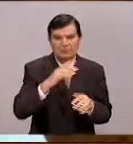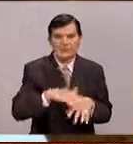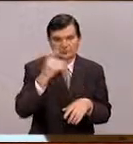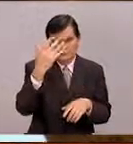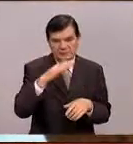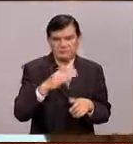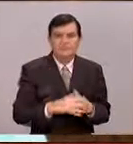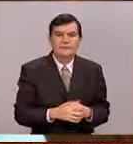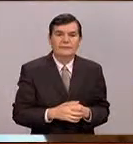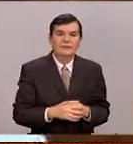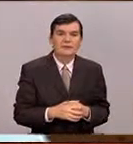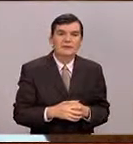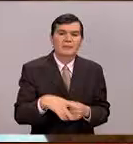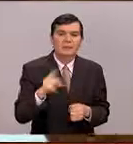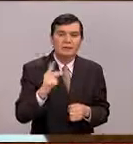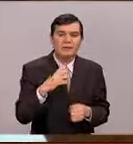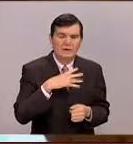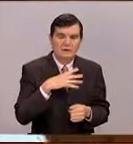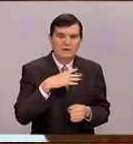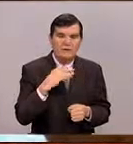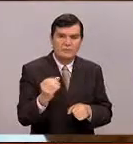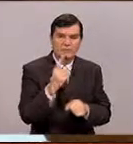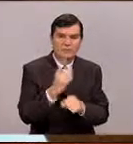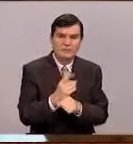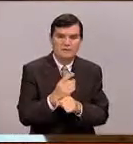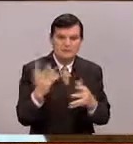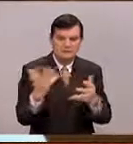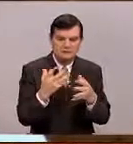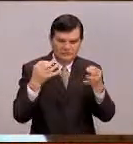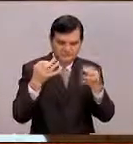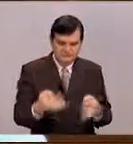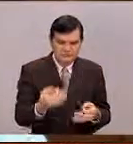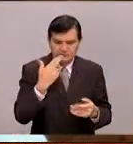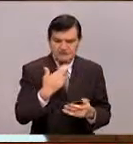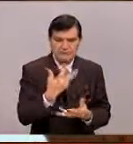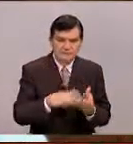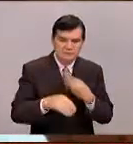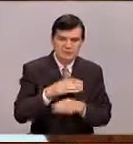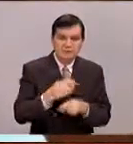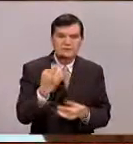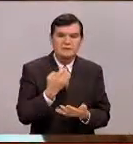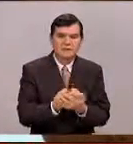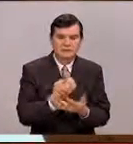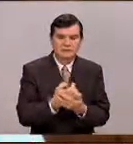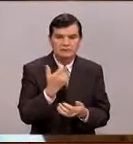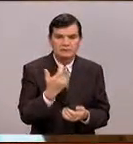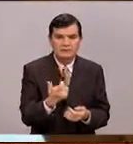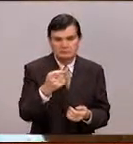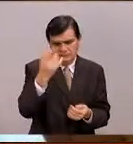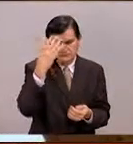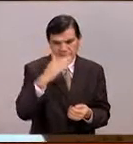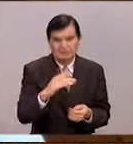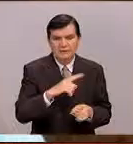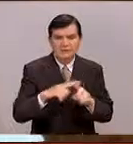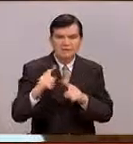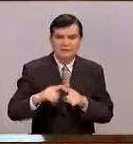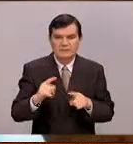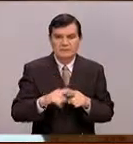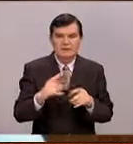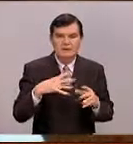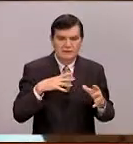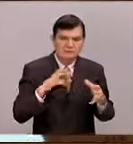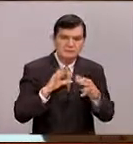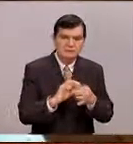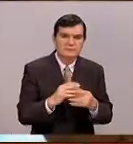saben, pero eso nos permite hacer eficientes los recursos económicos que, como ustedes saben, en todos los medios son